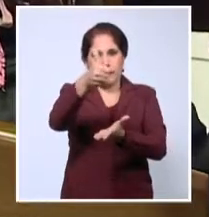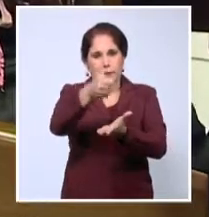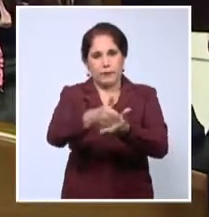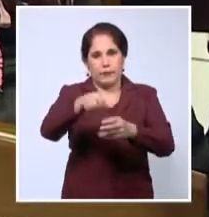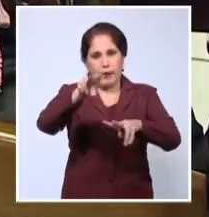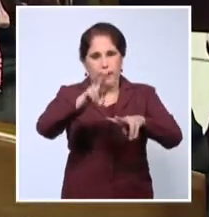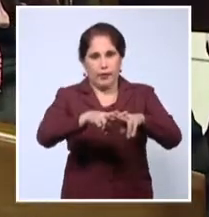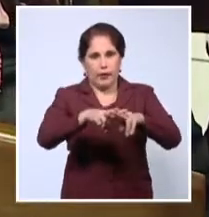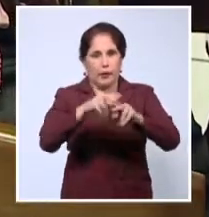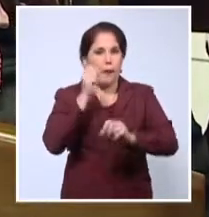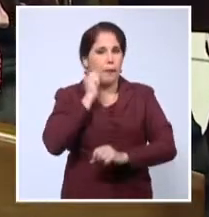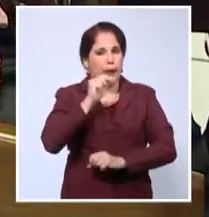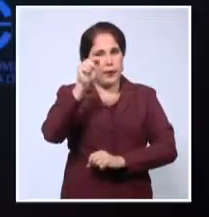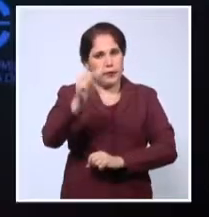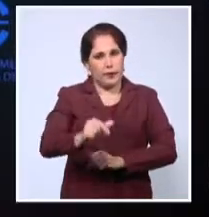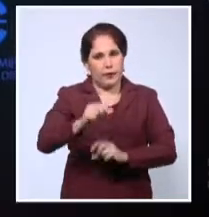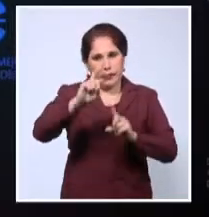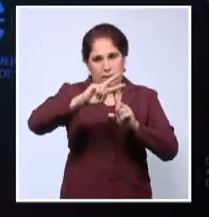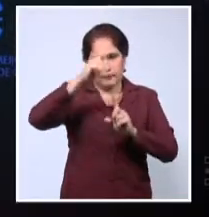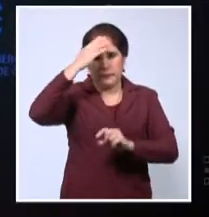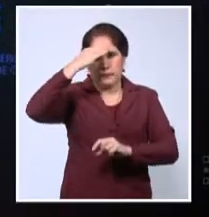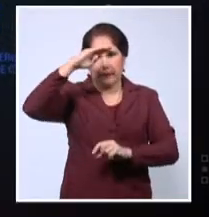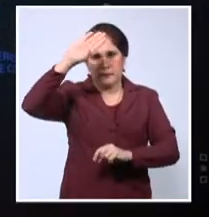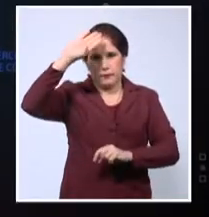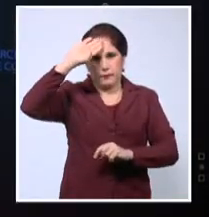Rosana Thompson, Casa Mayor, Sistema Informativo de la Televisión Cubana. Informativo Televisión Cubana.